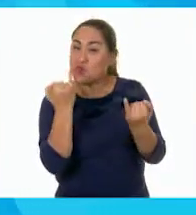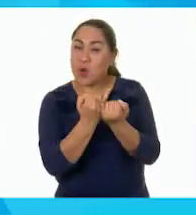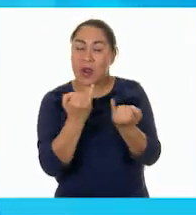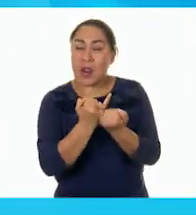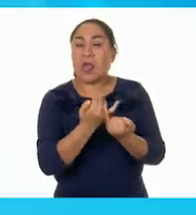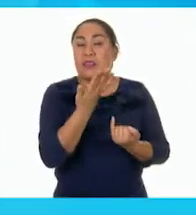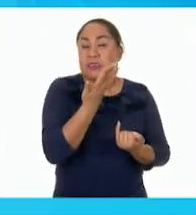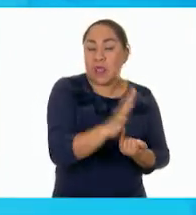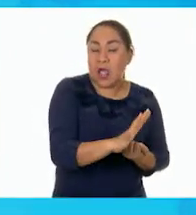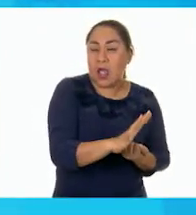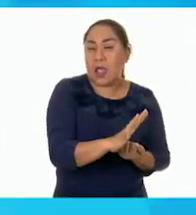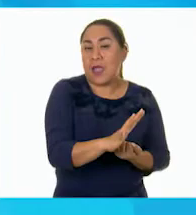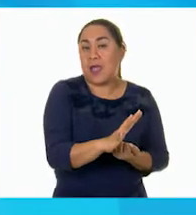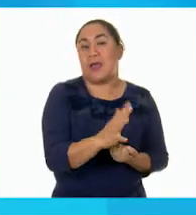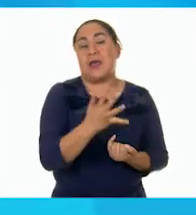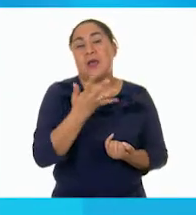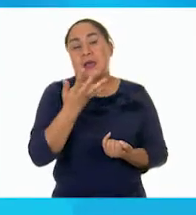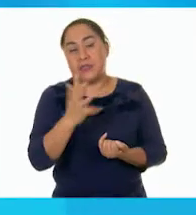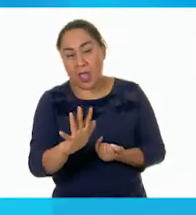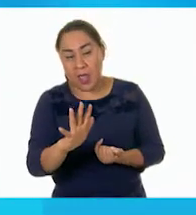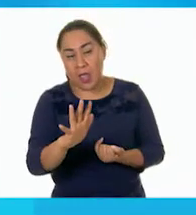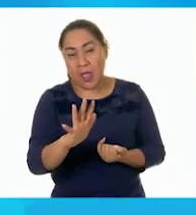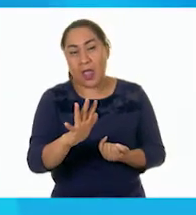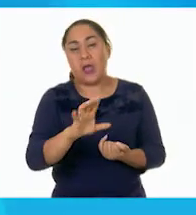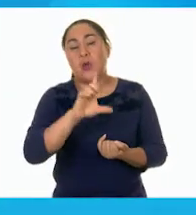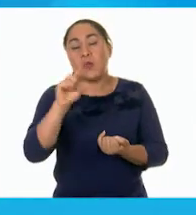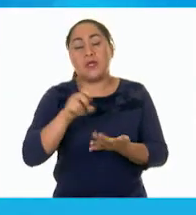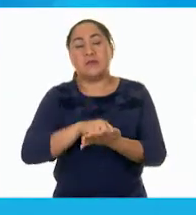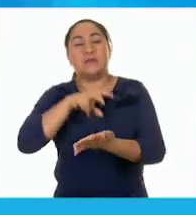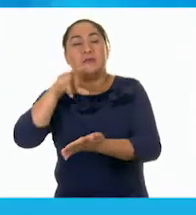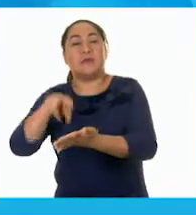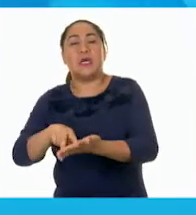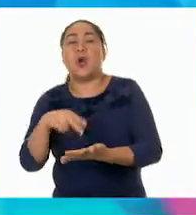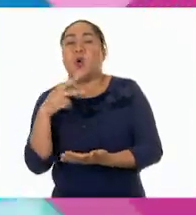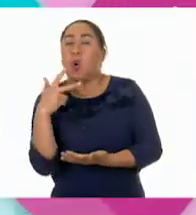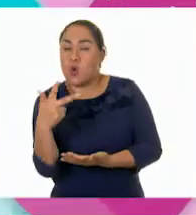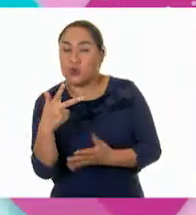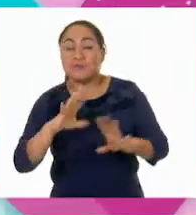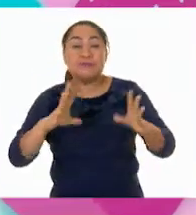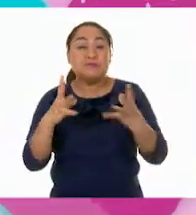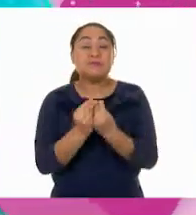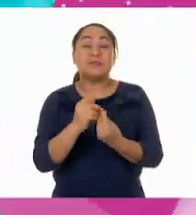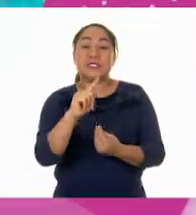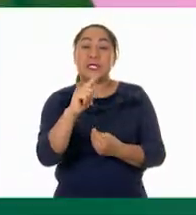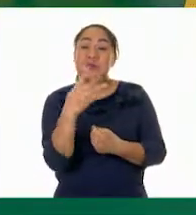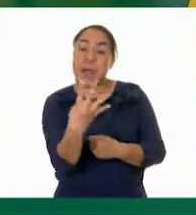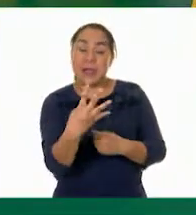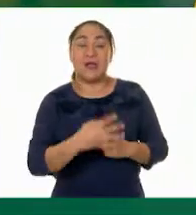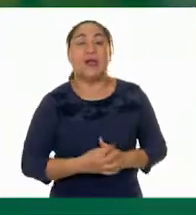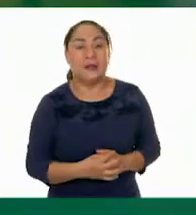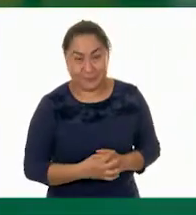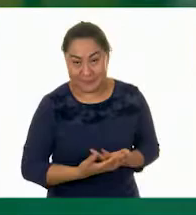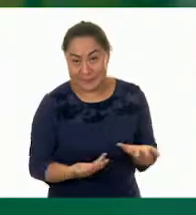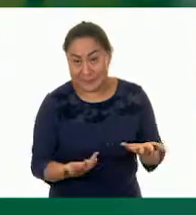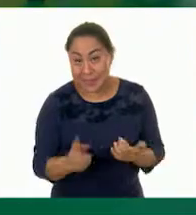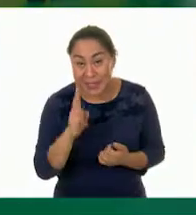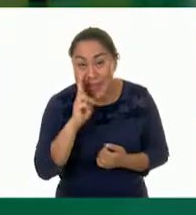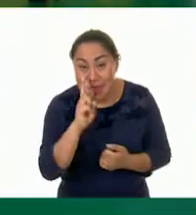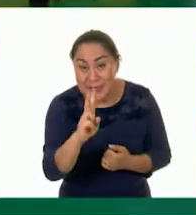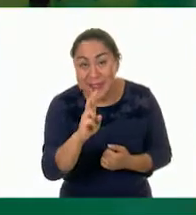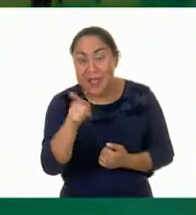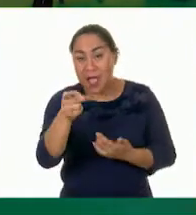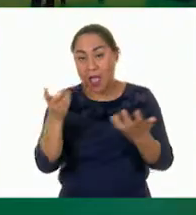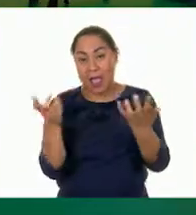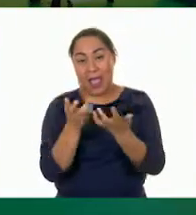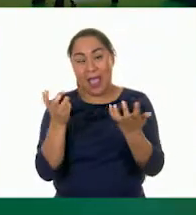saltos de 10 y saltos chiquitos. Y dice que le salió 74. Entonces, ya vimos todo lo que